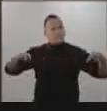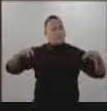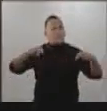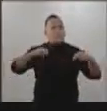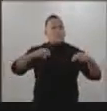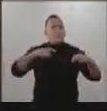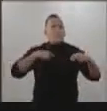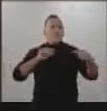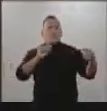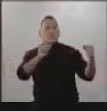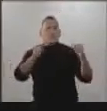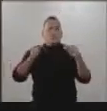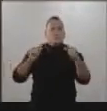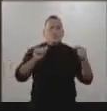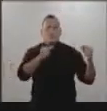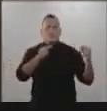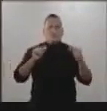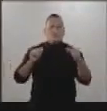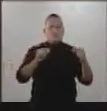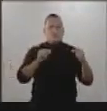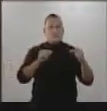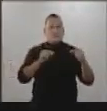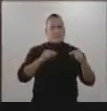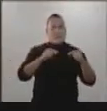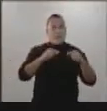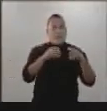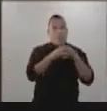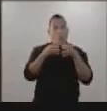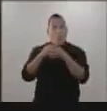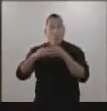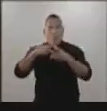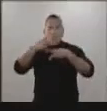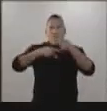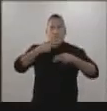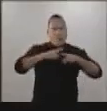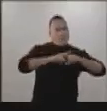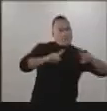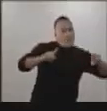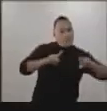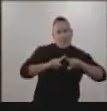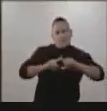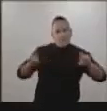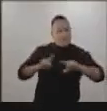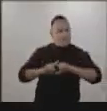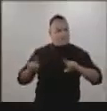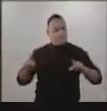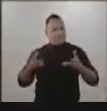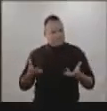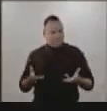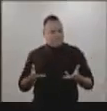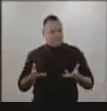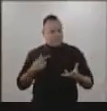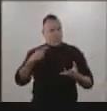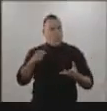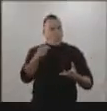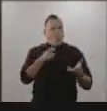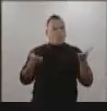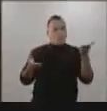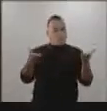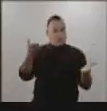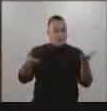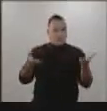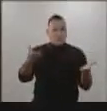proceso de diálogo y encuentro entre distintos factores políticos en la búsqueda de la